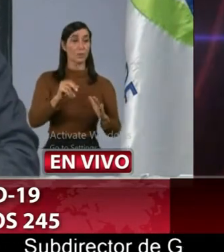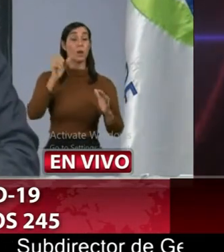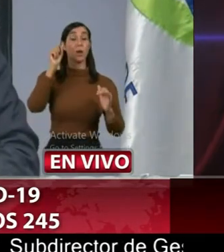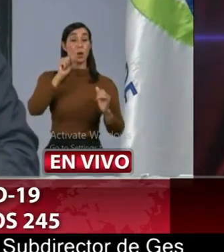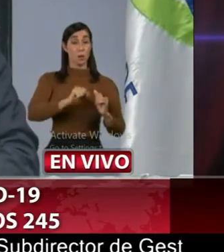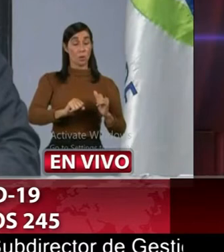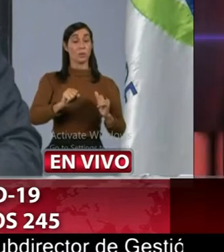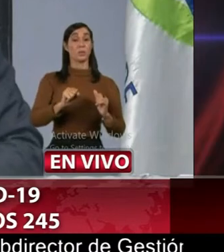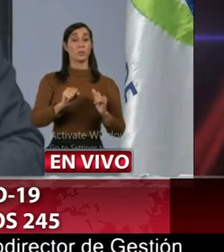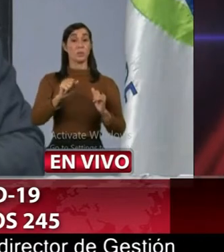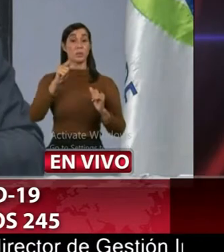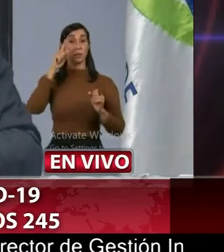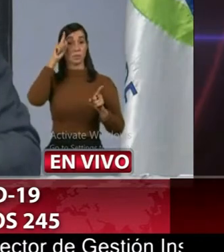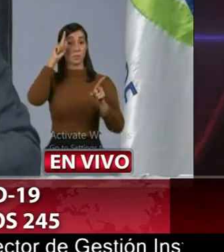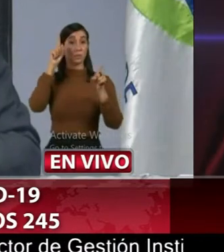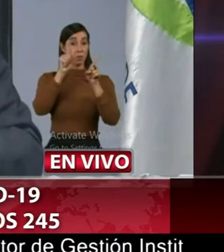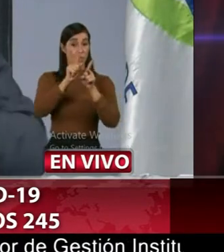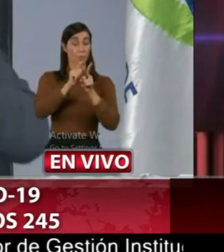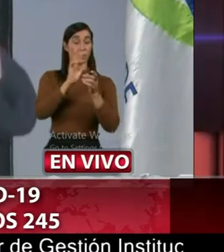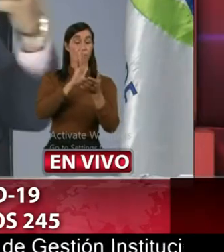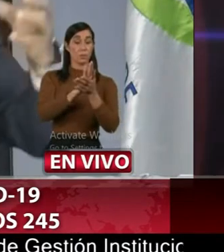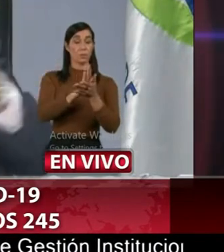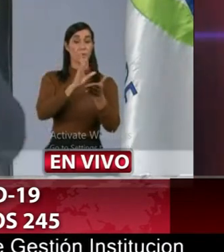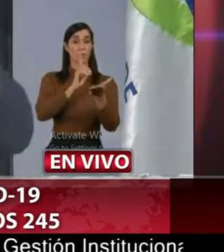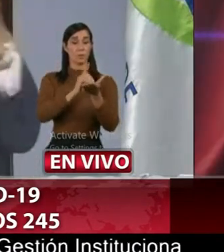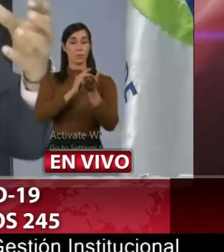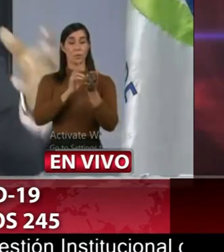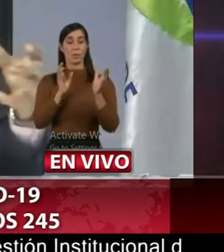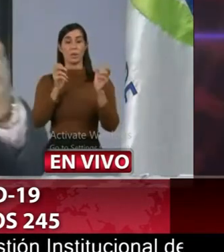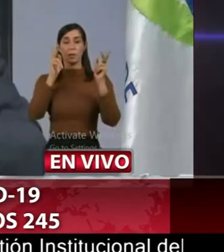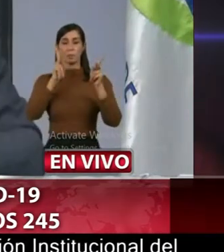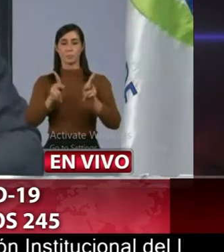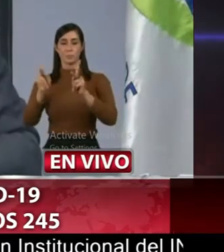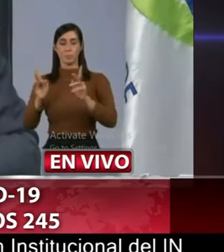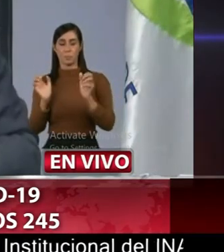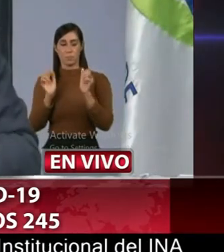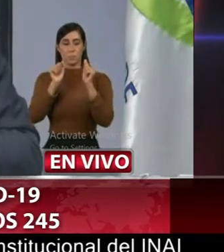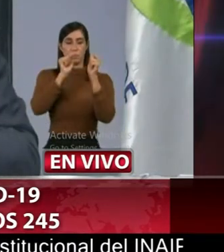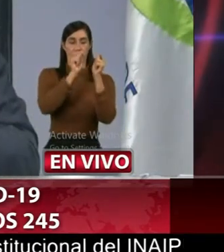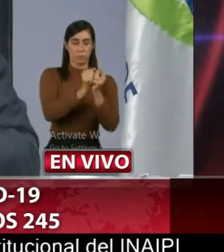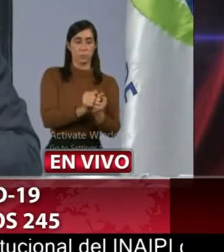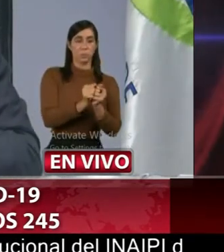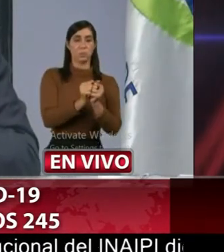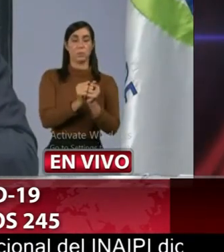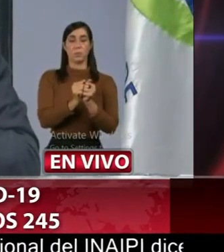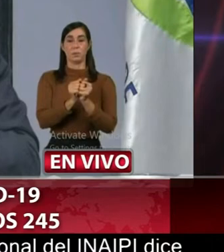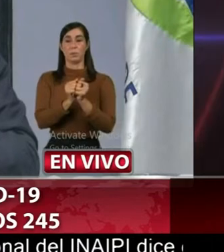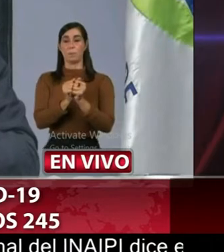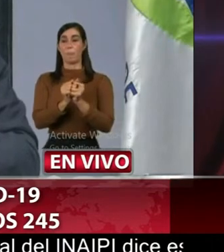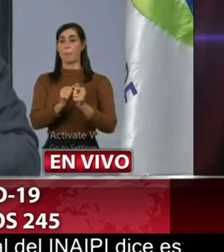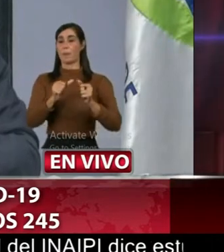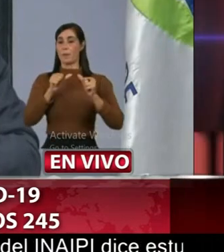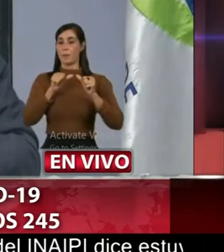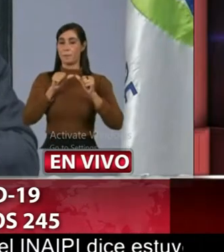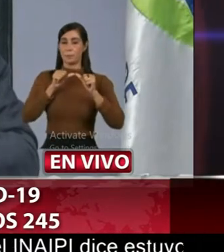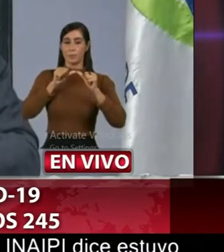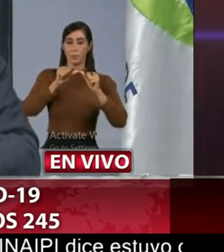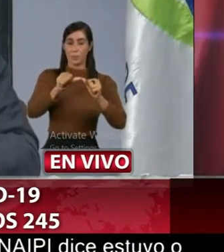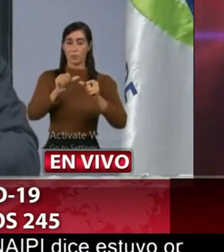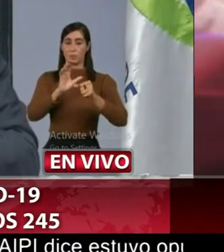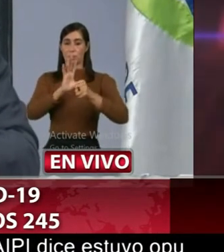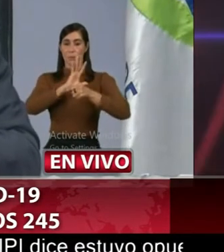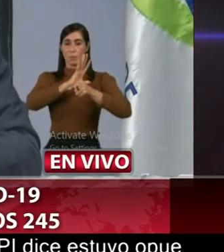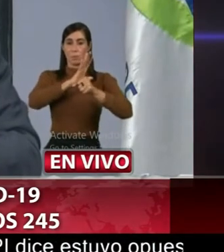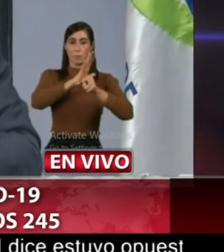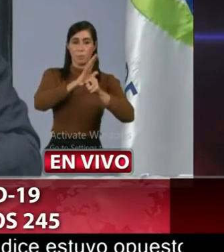colegio médico de que la aglomeración de personas va en contra de las indicaciones que el